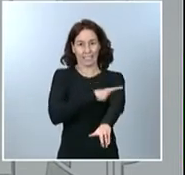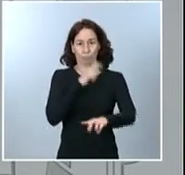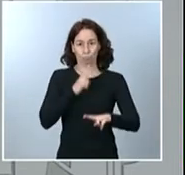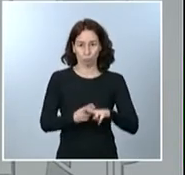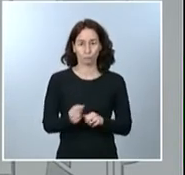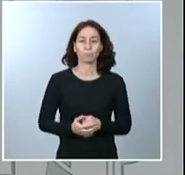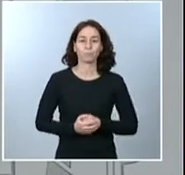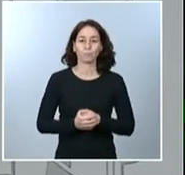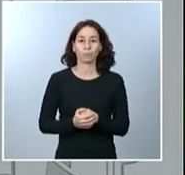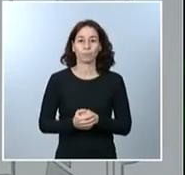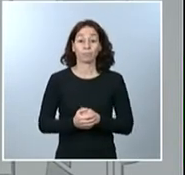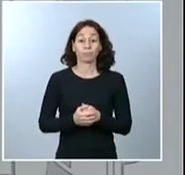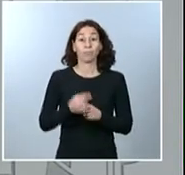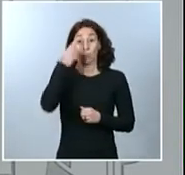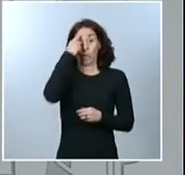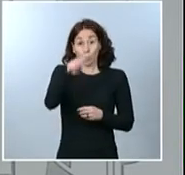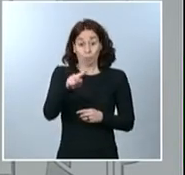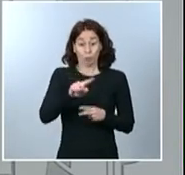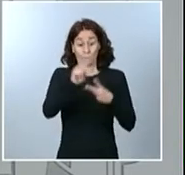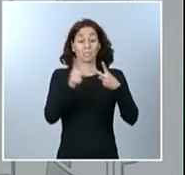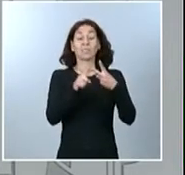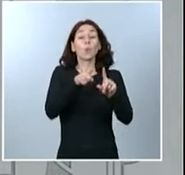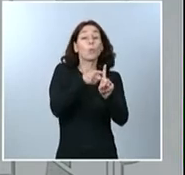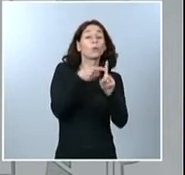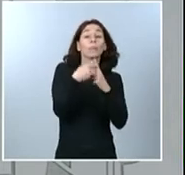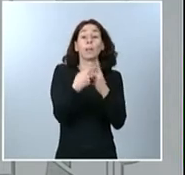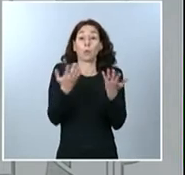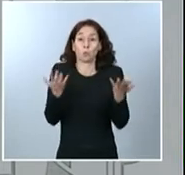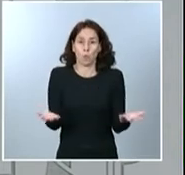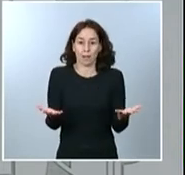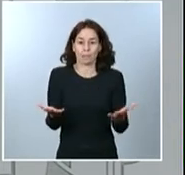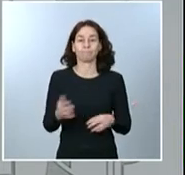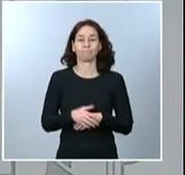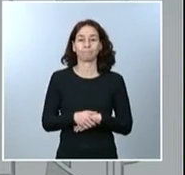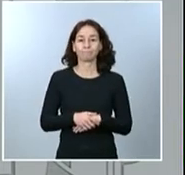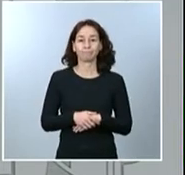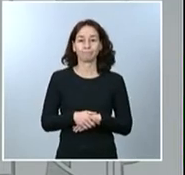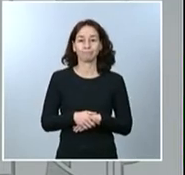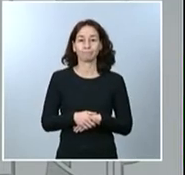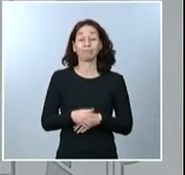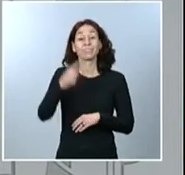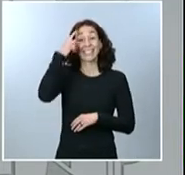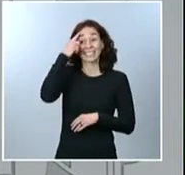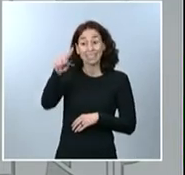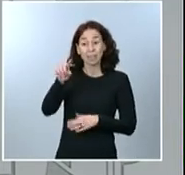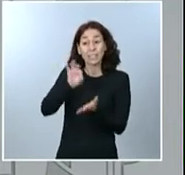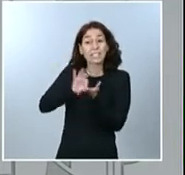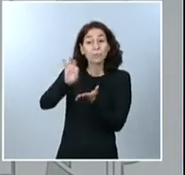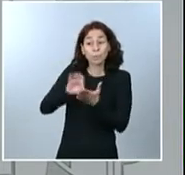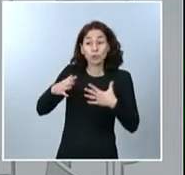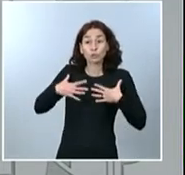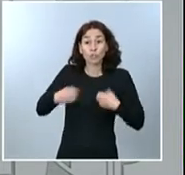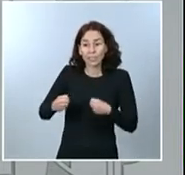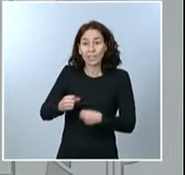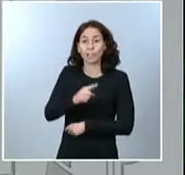Como saben, el segundo indicador será el grado de ocupación de los servicios sanitarios y también de las camas UCI.